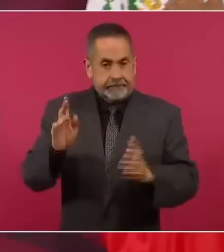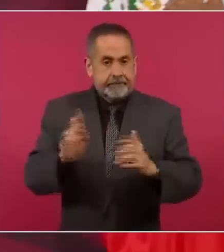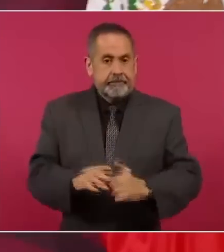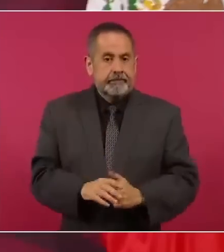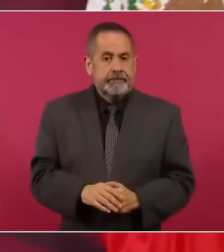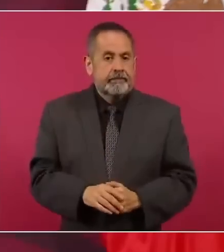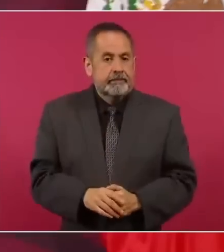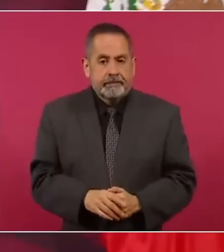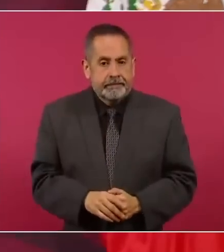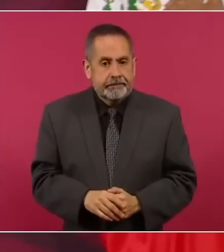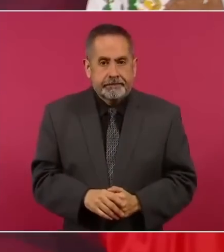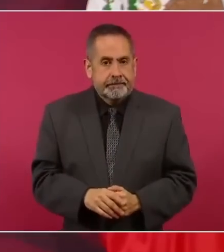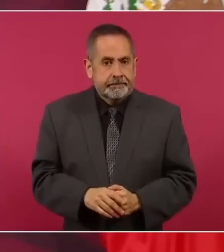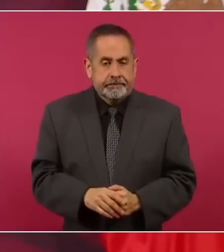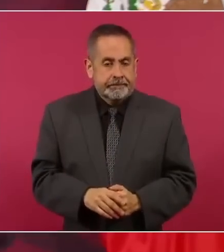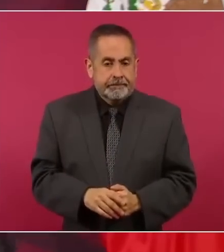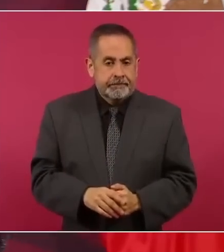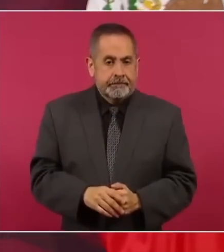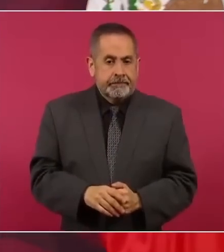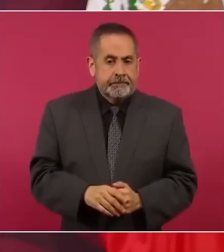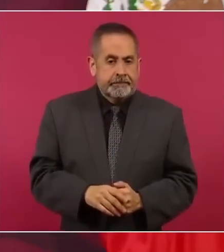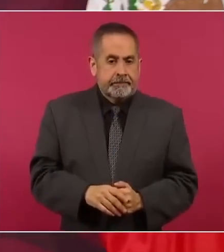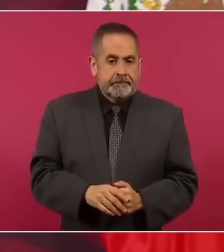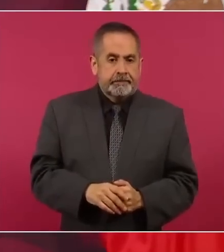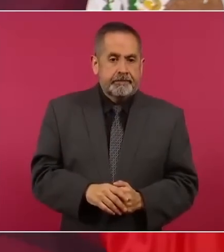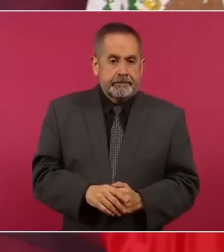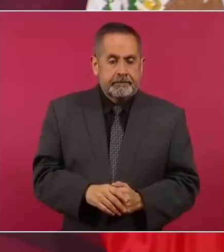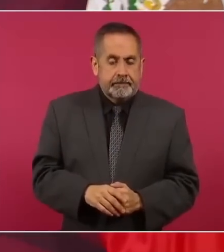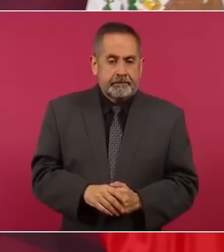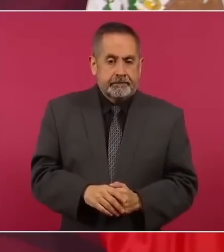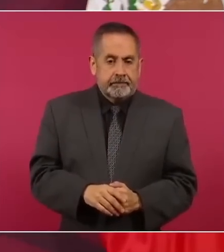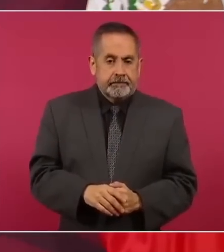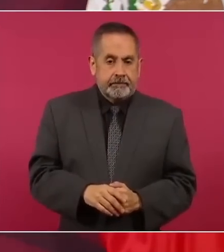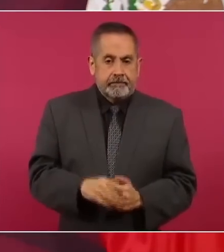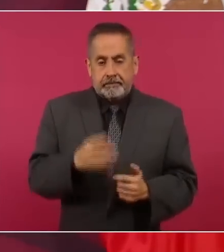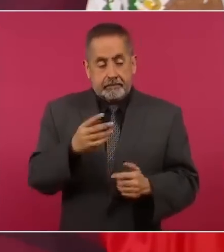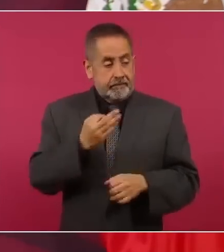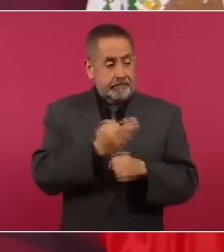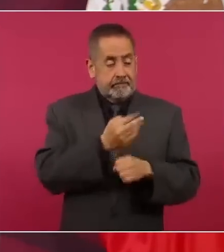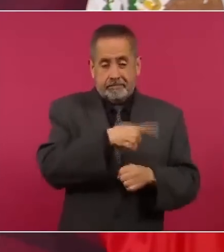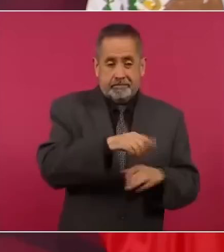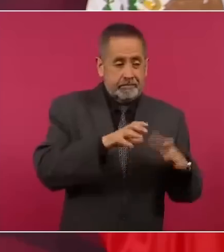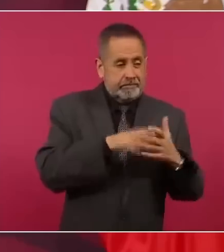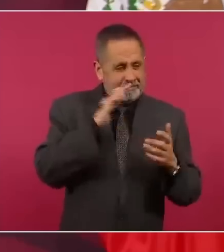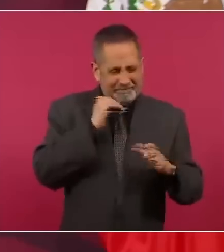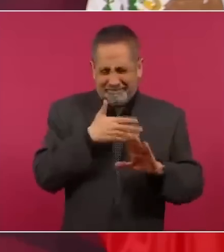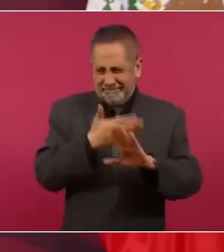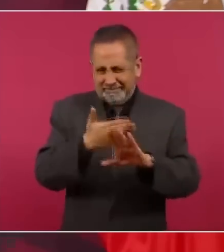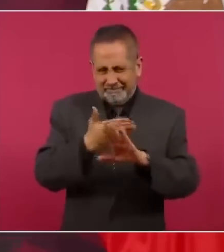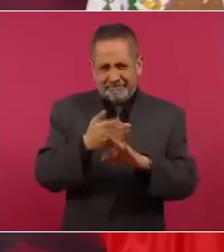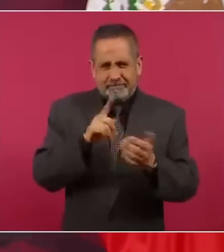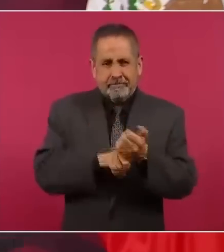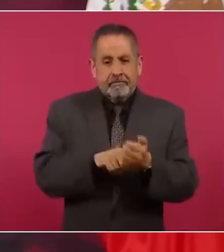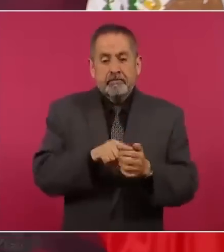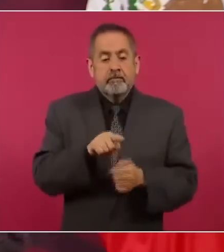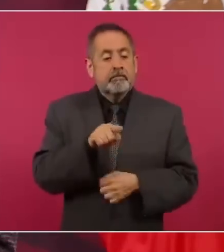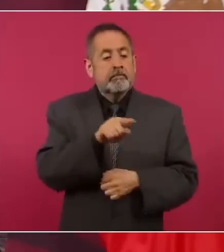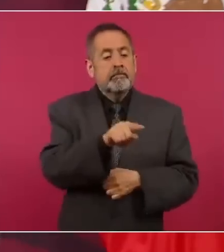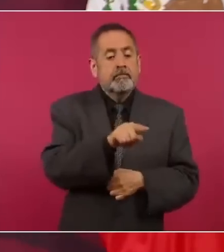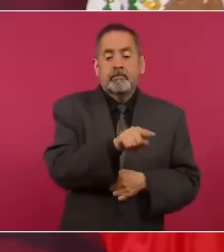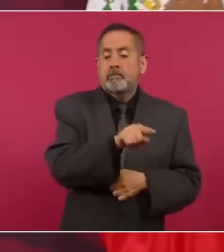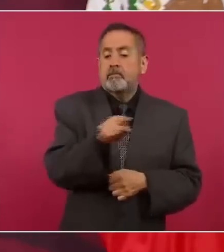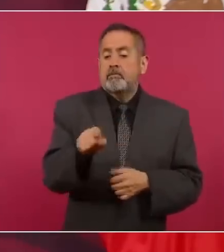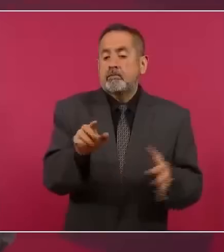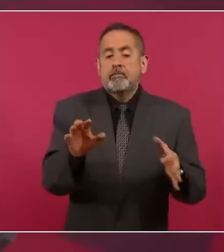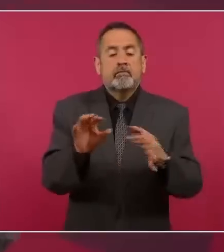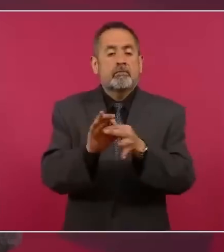en este caso tiene relación con